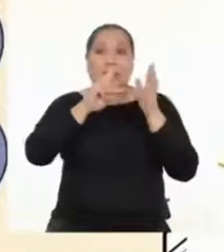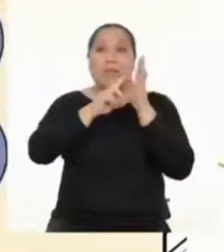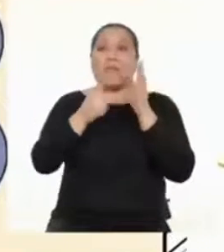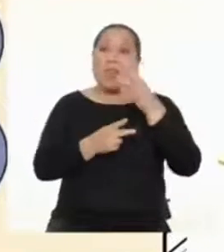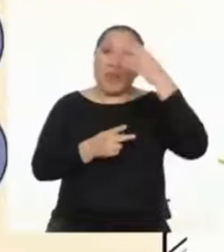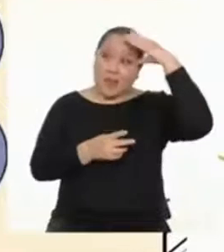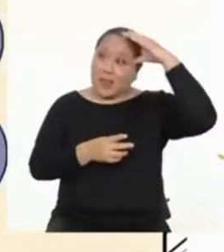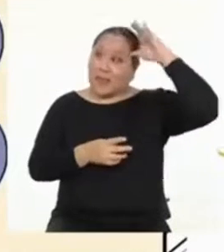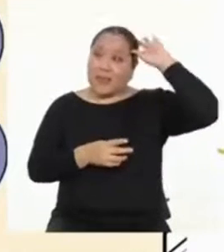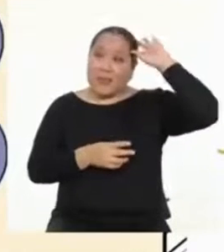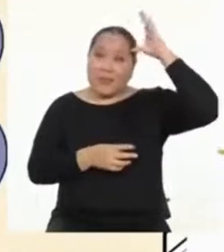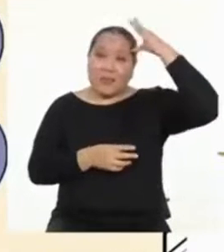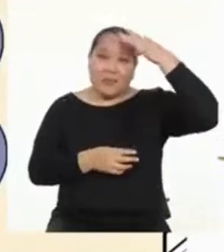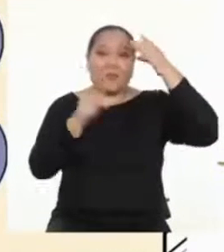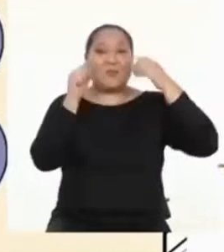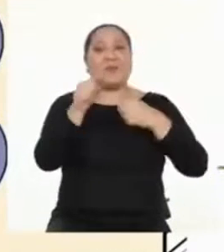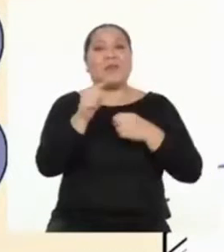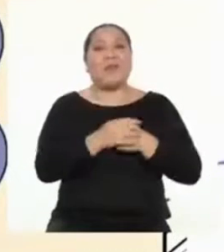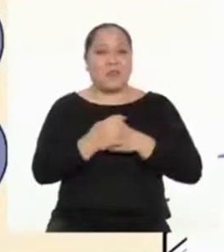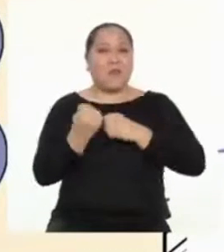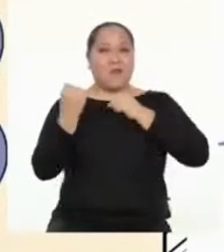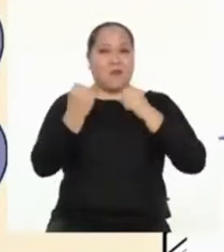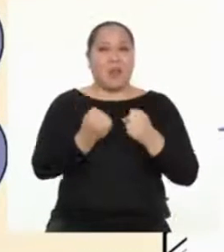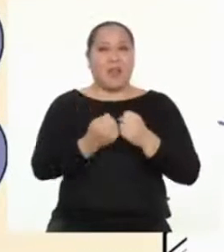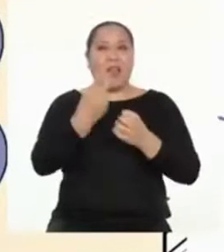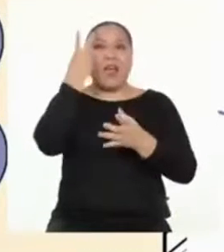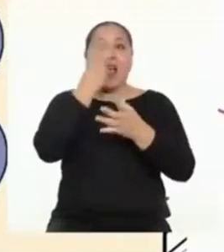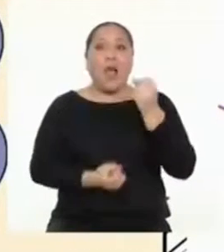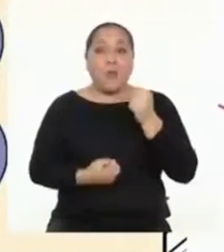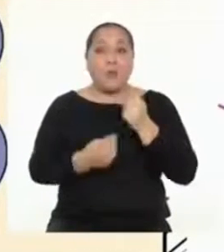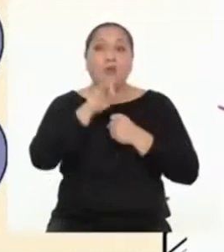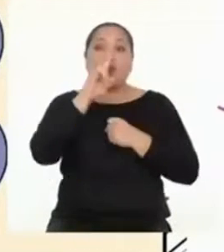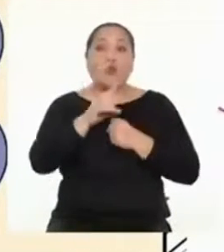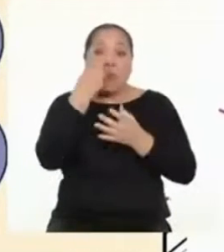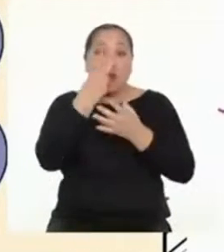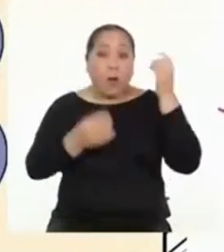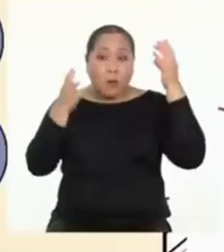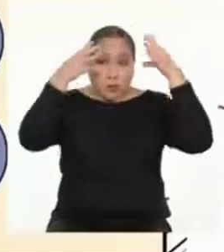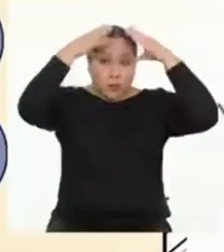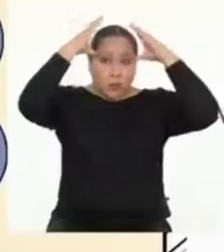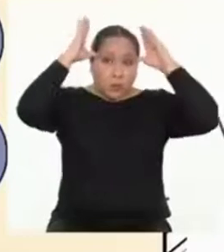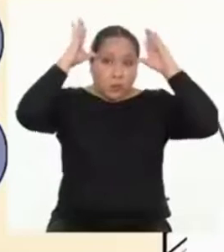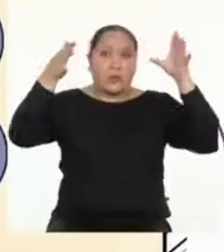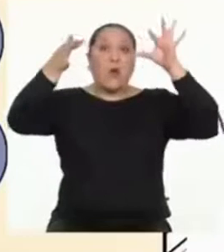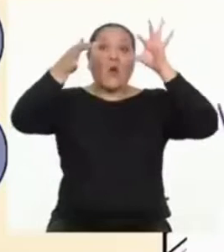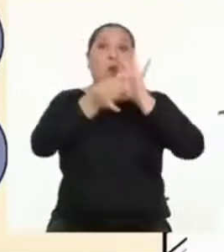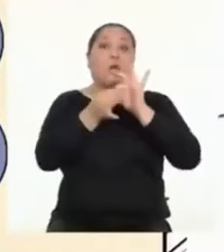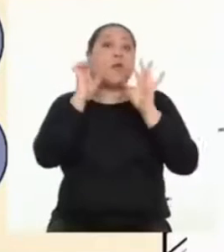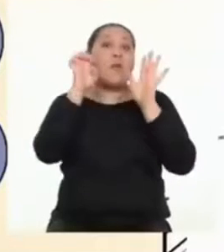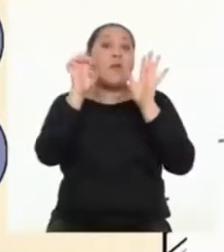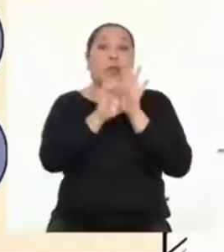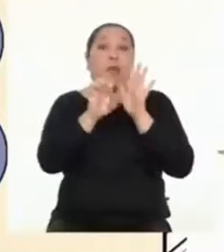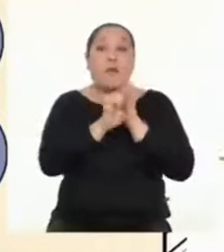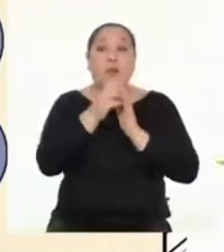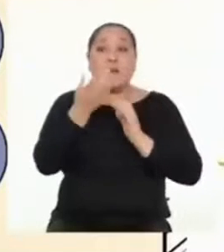hemisferio izquierdo está, es el dominante. Ambos usamos ambos y ambos se integran. Por ejemplo, cuando